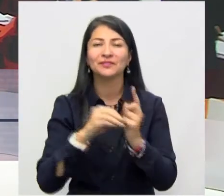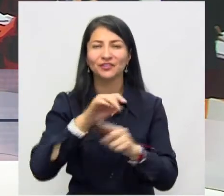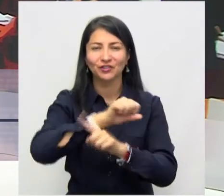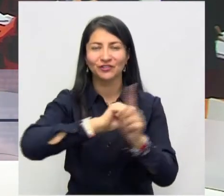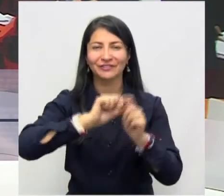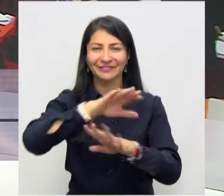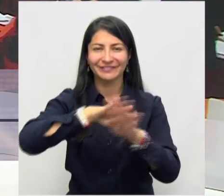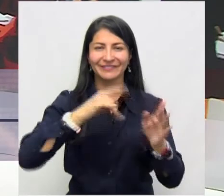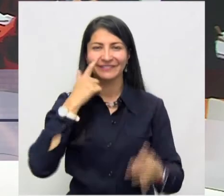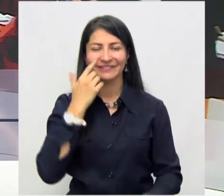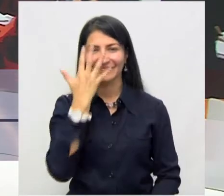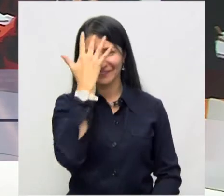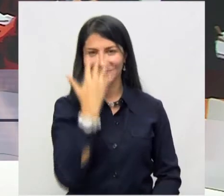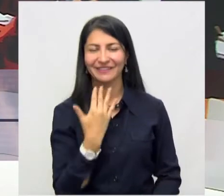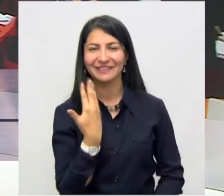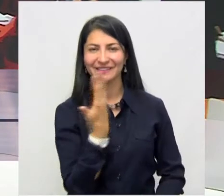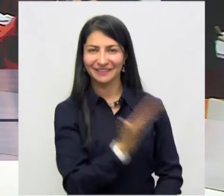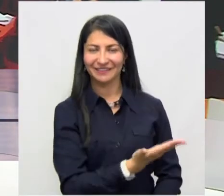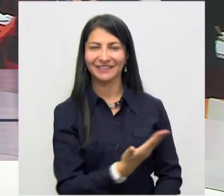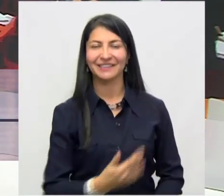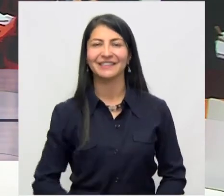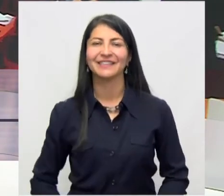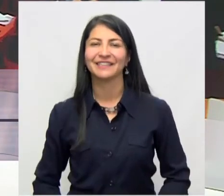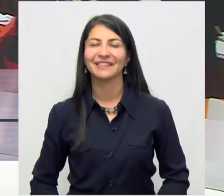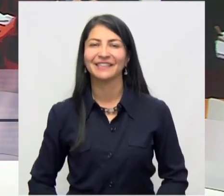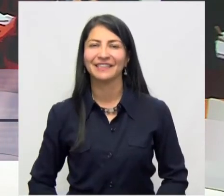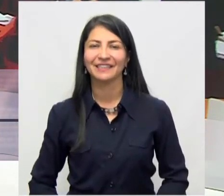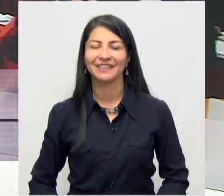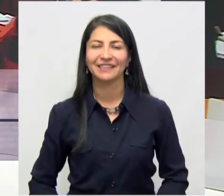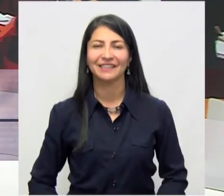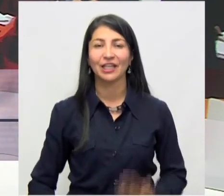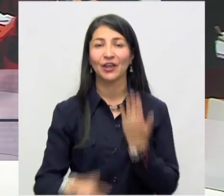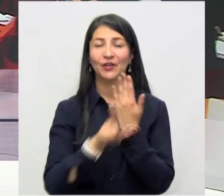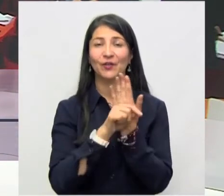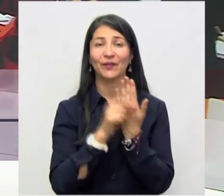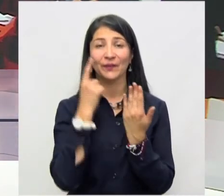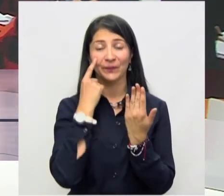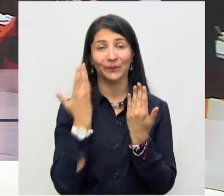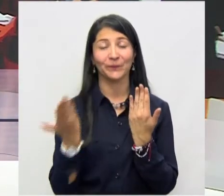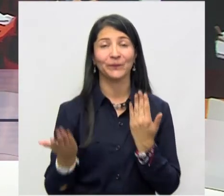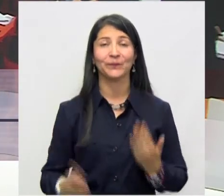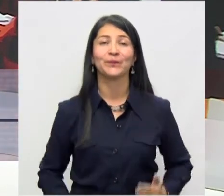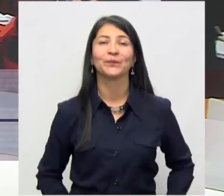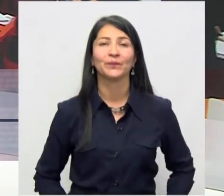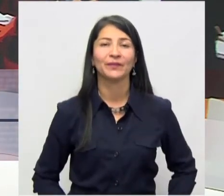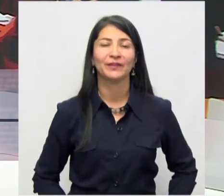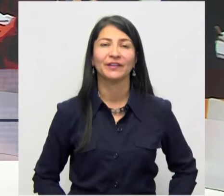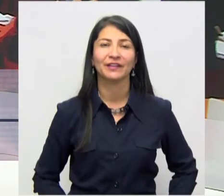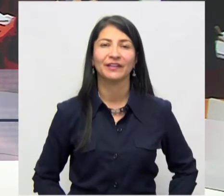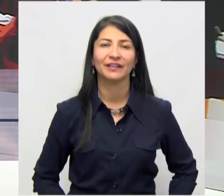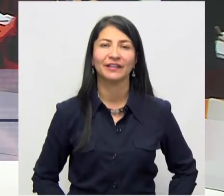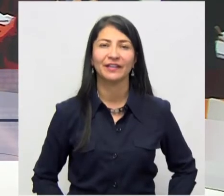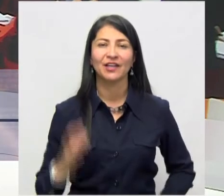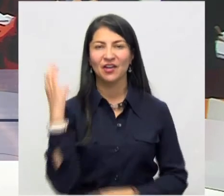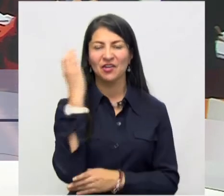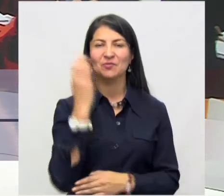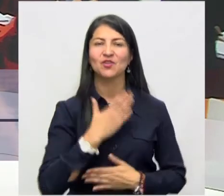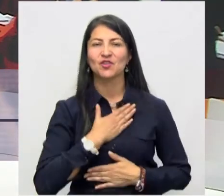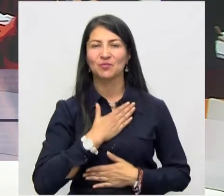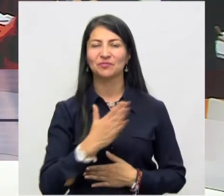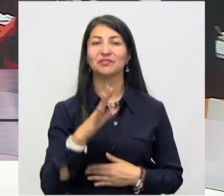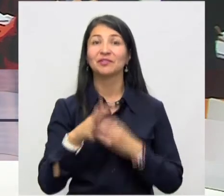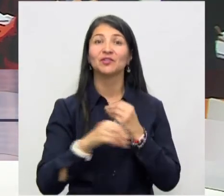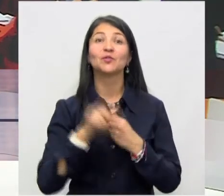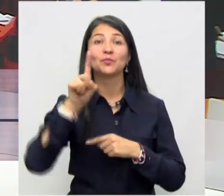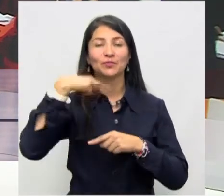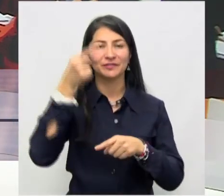En redes sociales nos encuentran en Facebook, como Contraloría General de la República, y en Twitter, arroba CGR-Colombia.